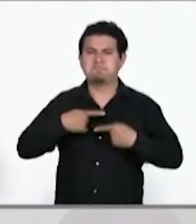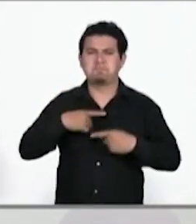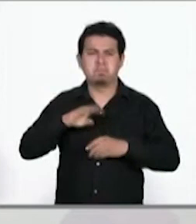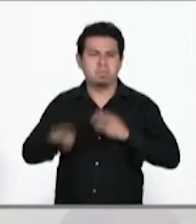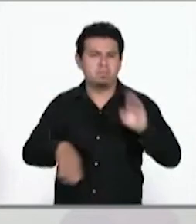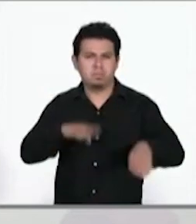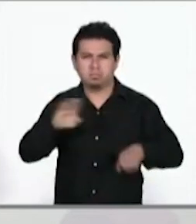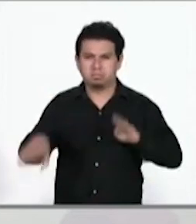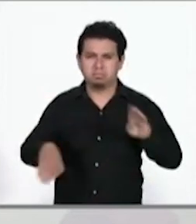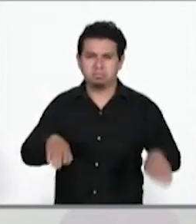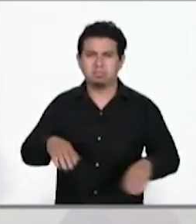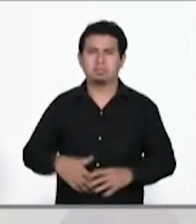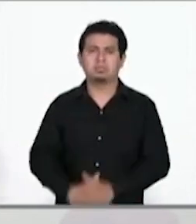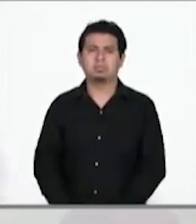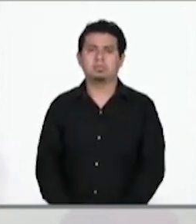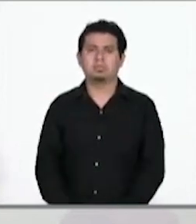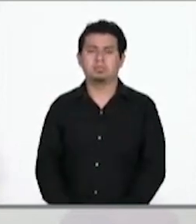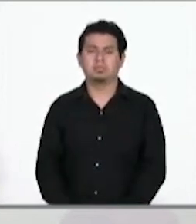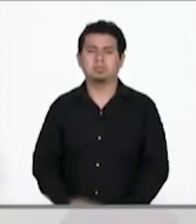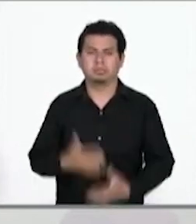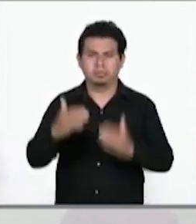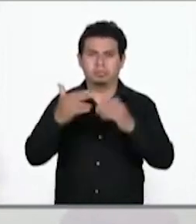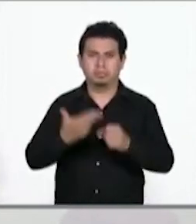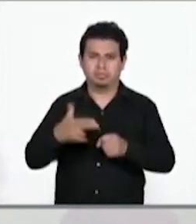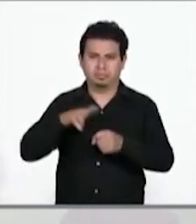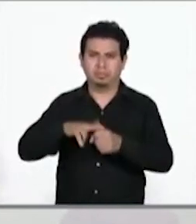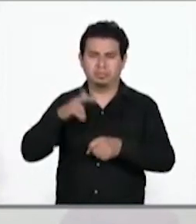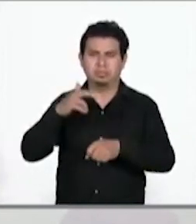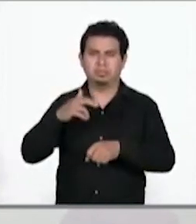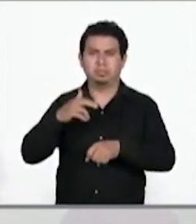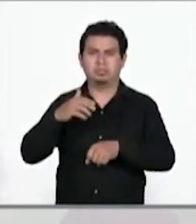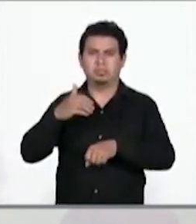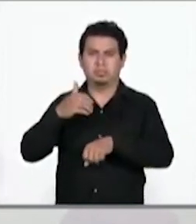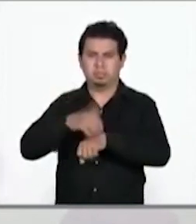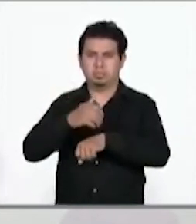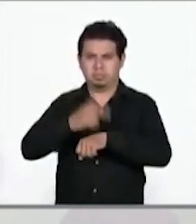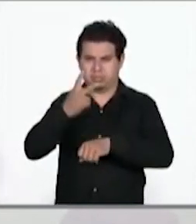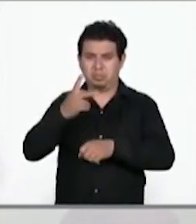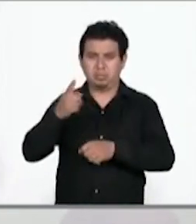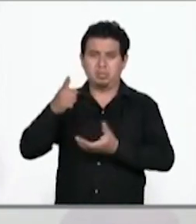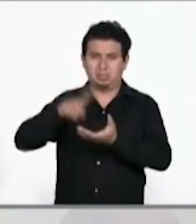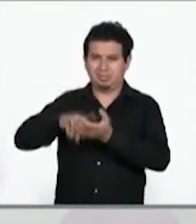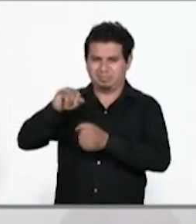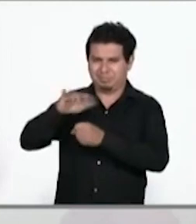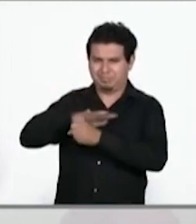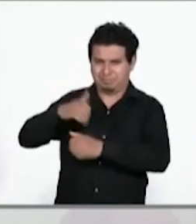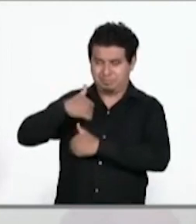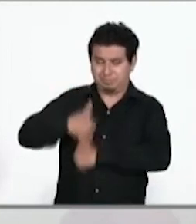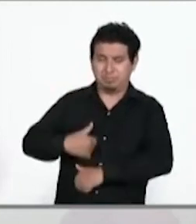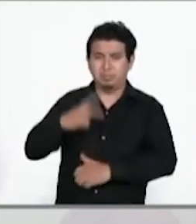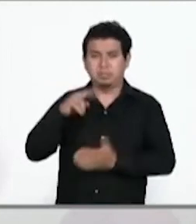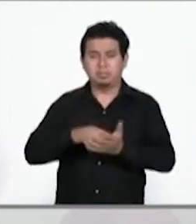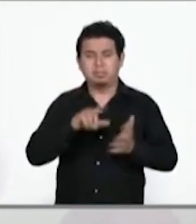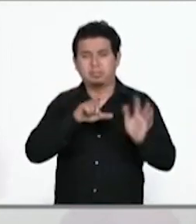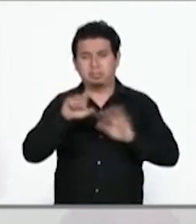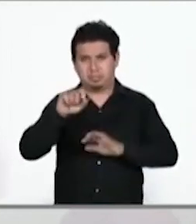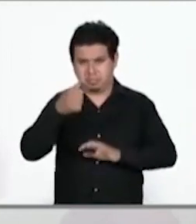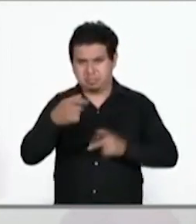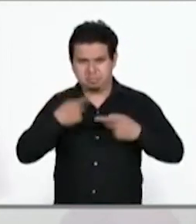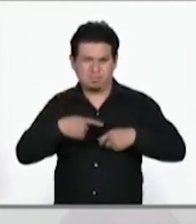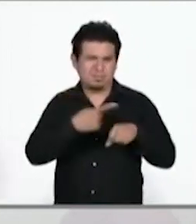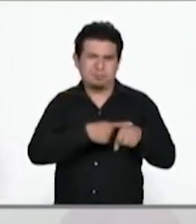defunciones. En la jurisdicción sanitaria número dos de la región del Istmo, 2.726 casos